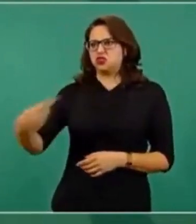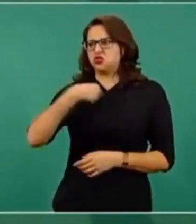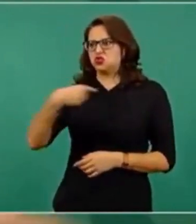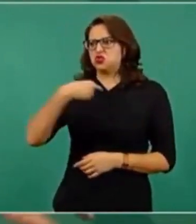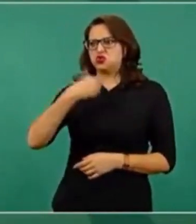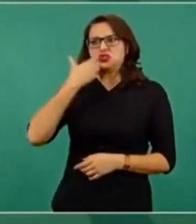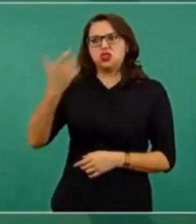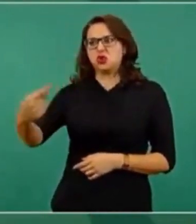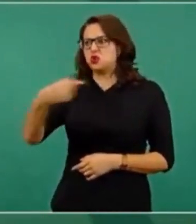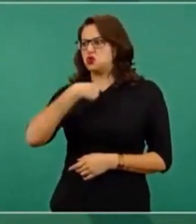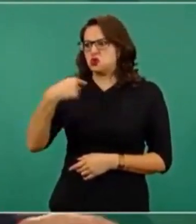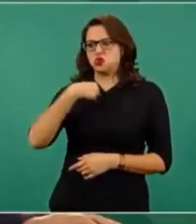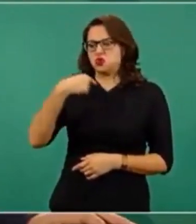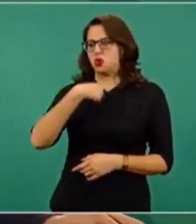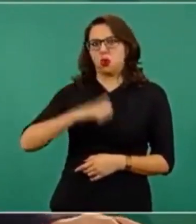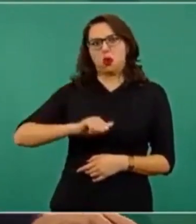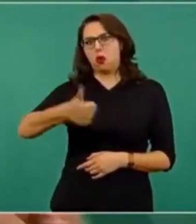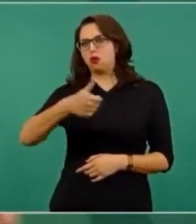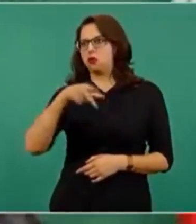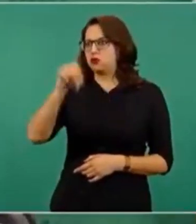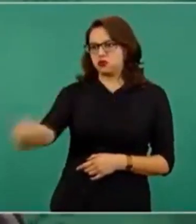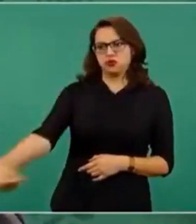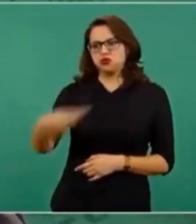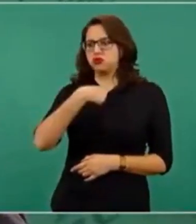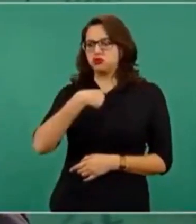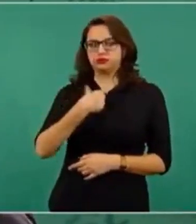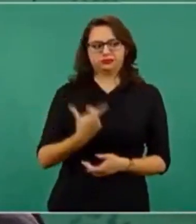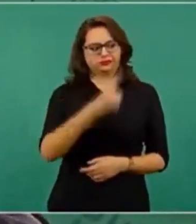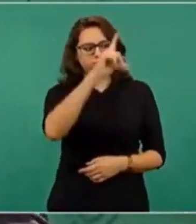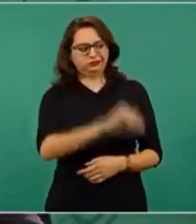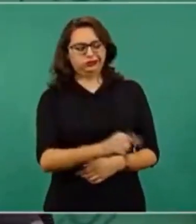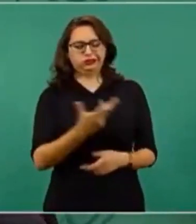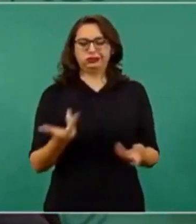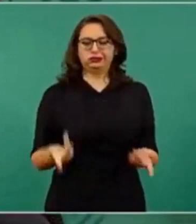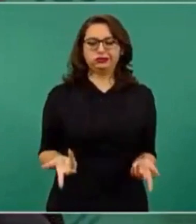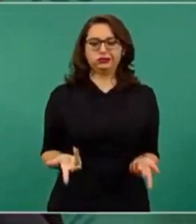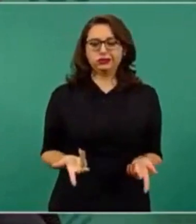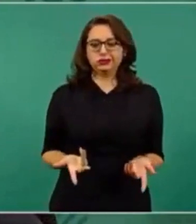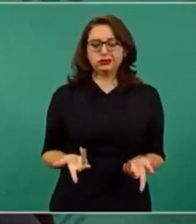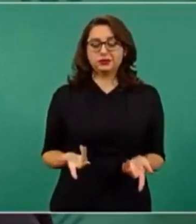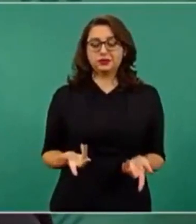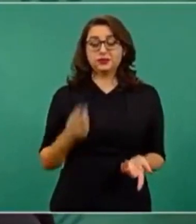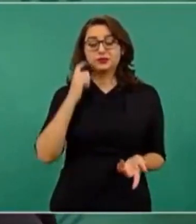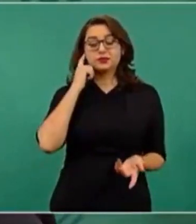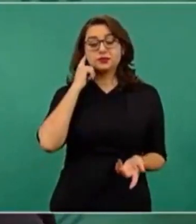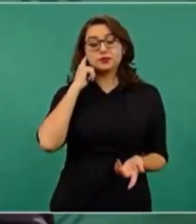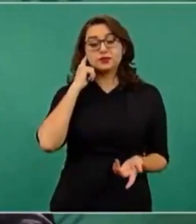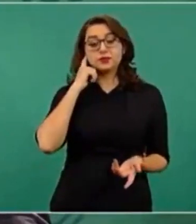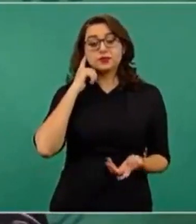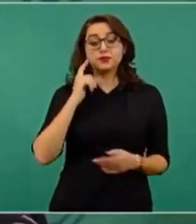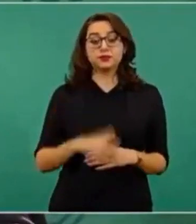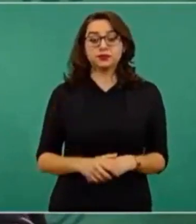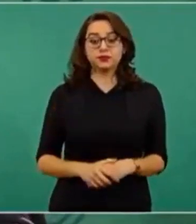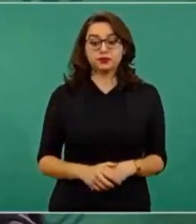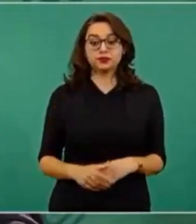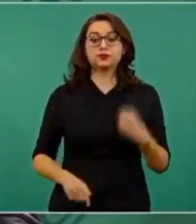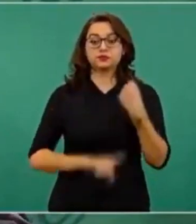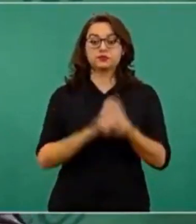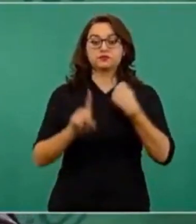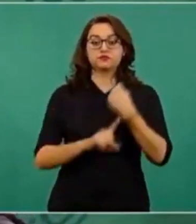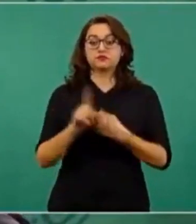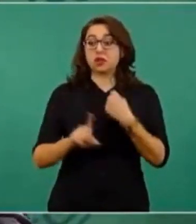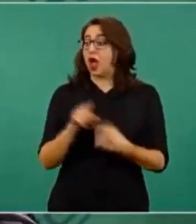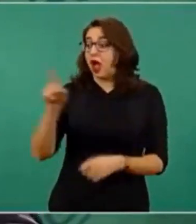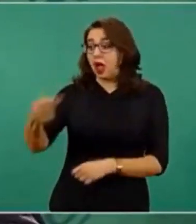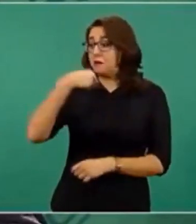hay conflicto, o me